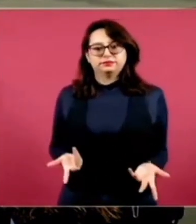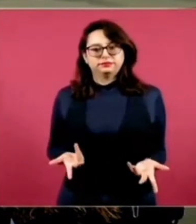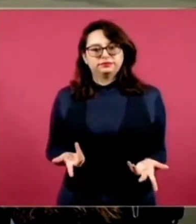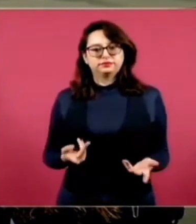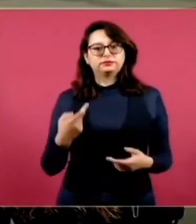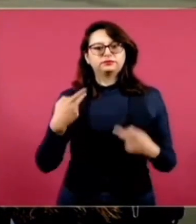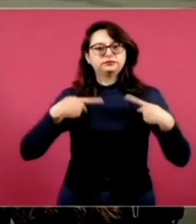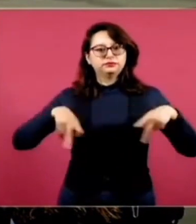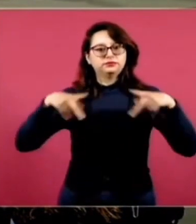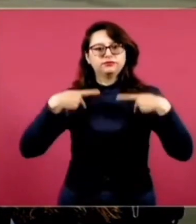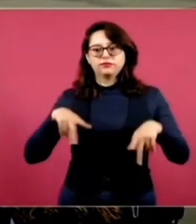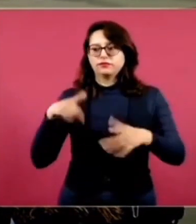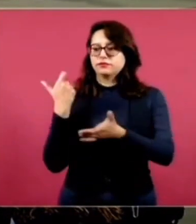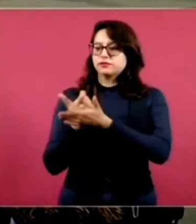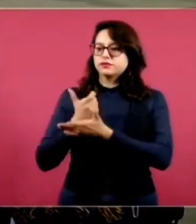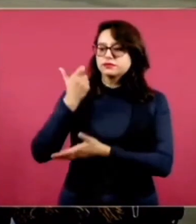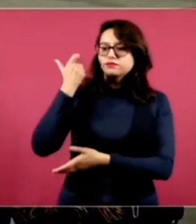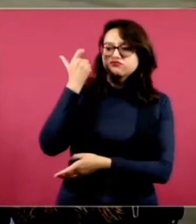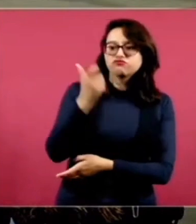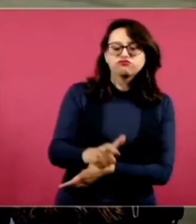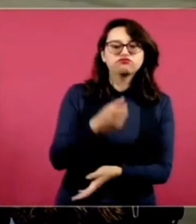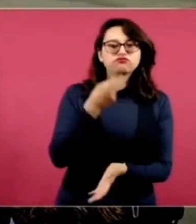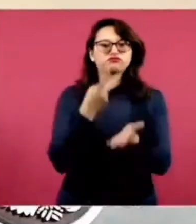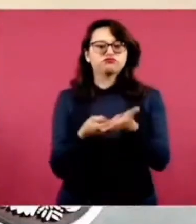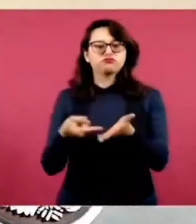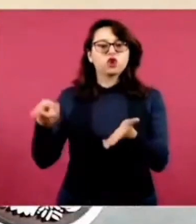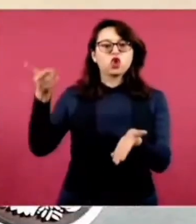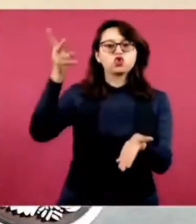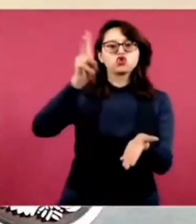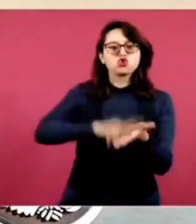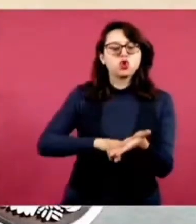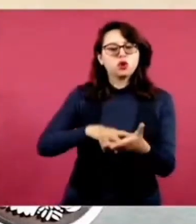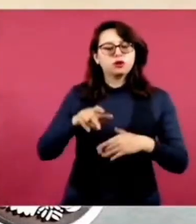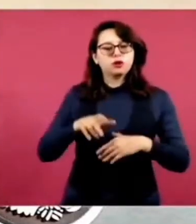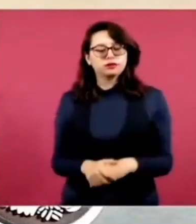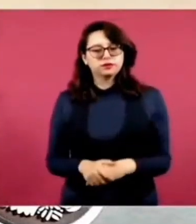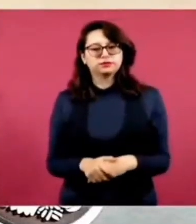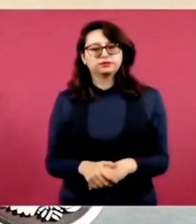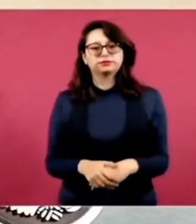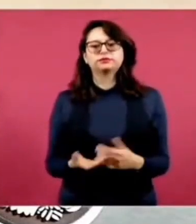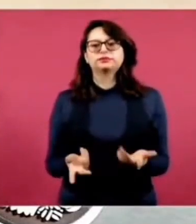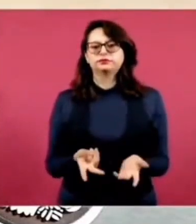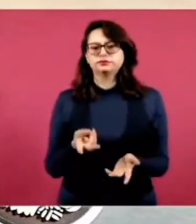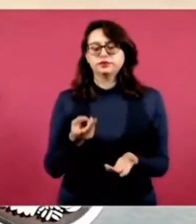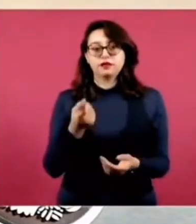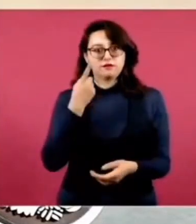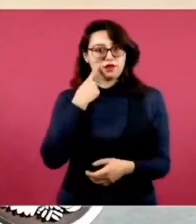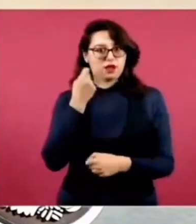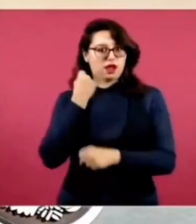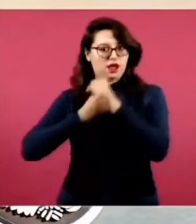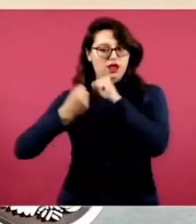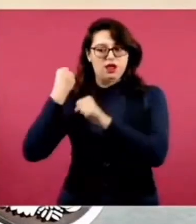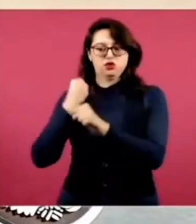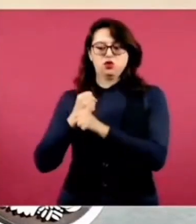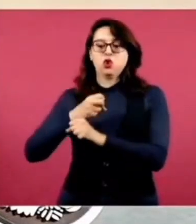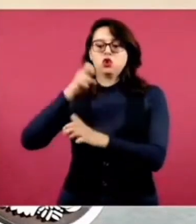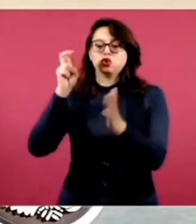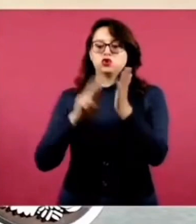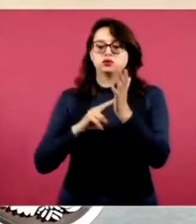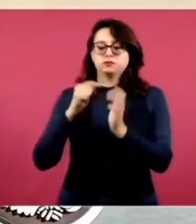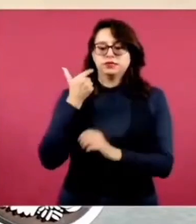precios más alto de lo real. Fue en 2007 cuando los propios directivos del Issste